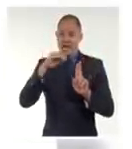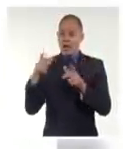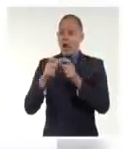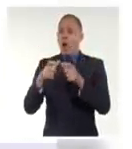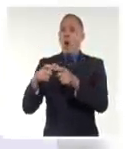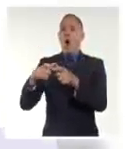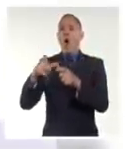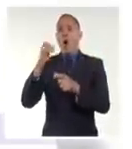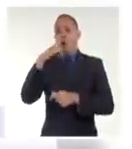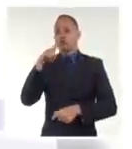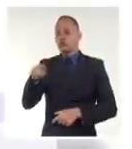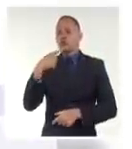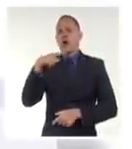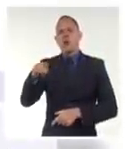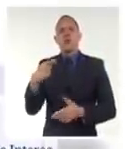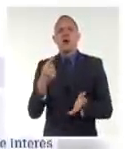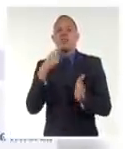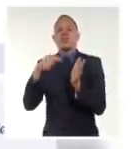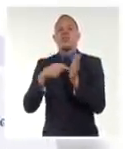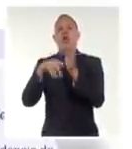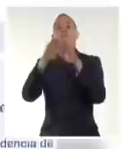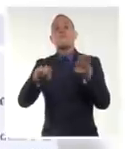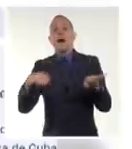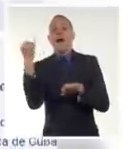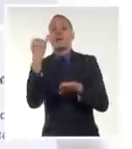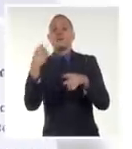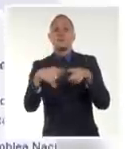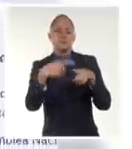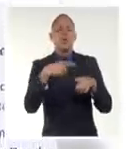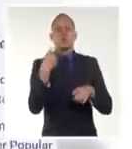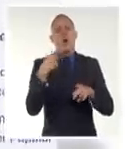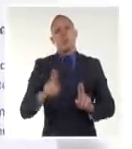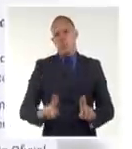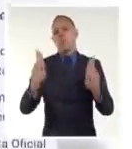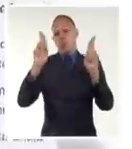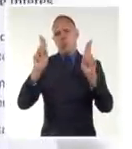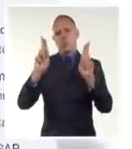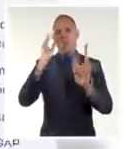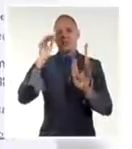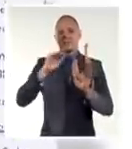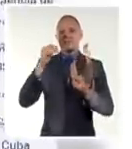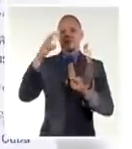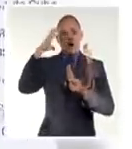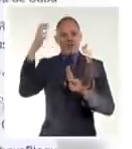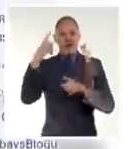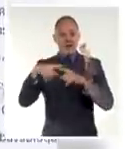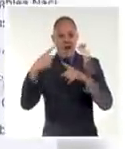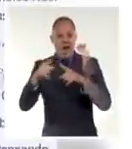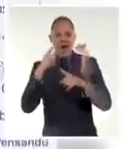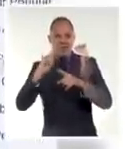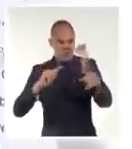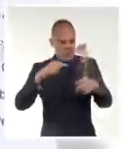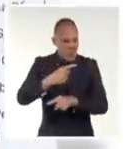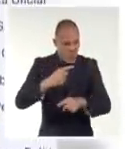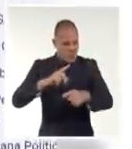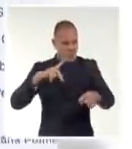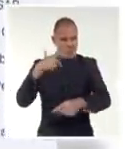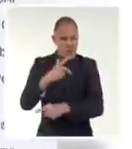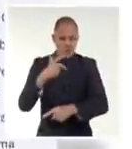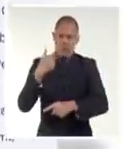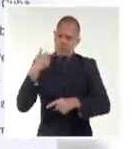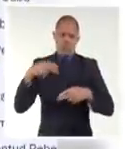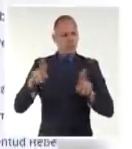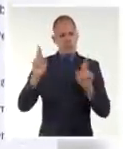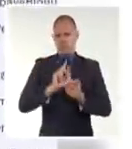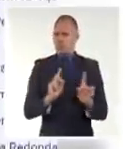defenderá la paz y se opondrá al uso o amenaza de la fuerza contra cualquier Estado. Lamentamos profundamente